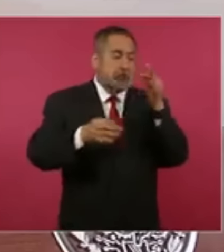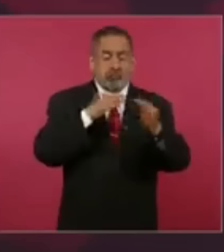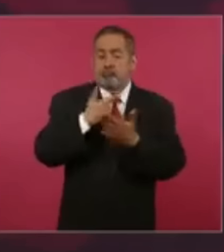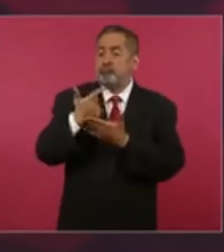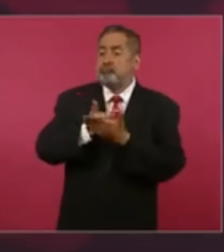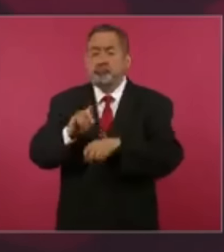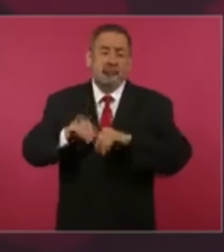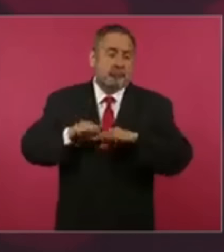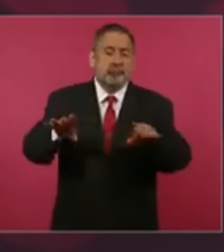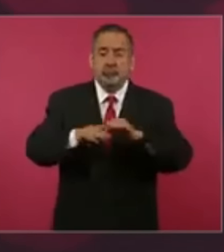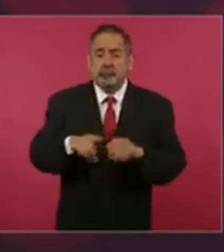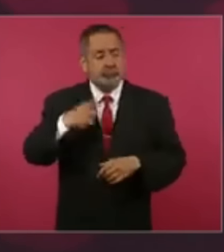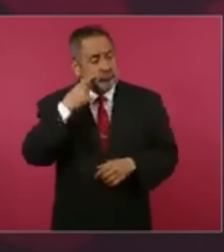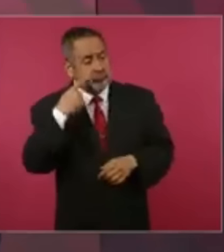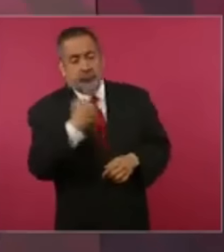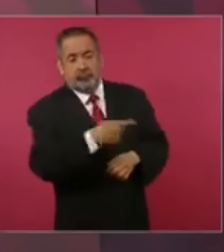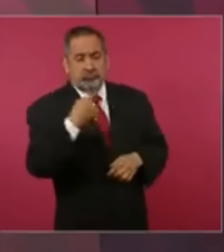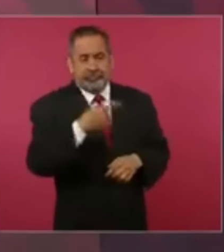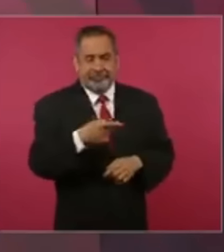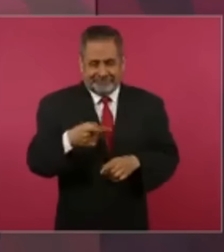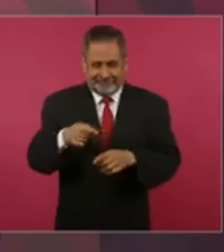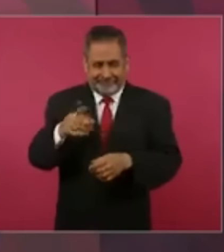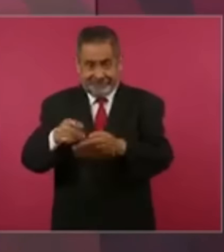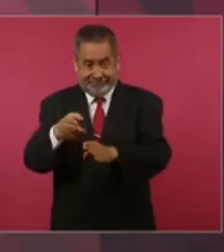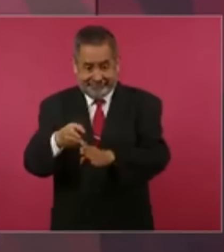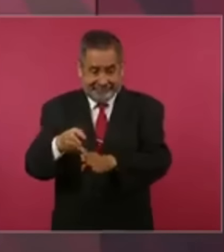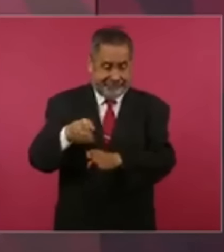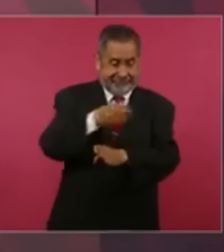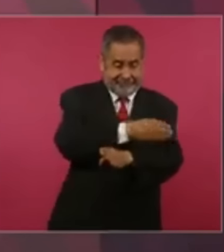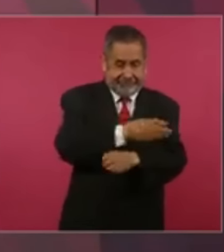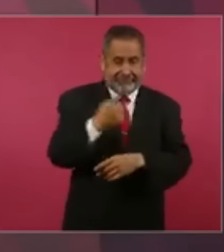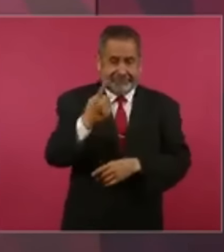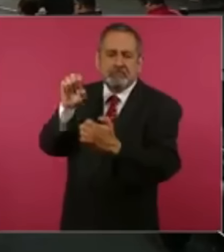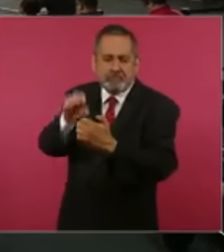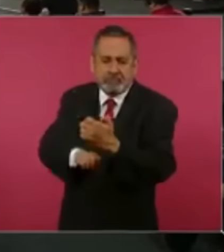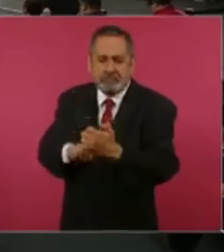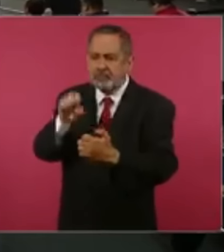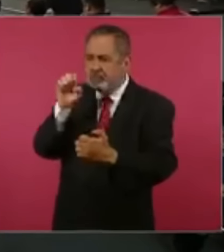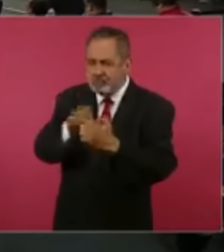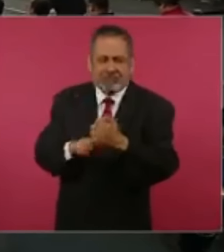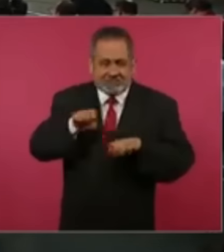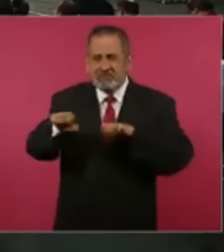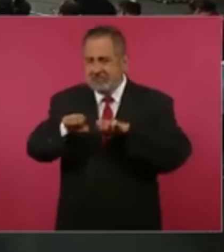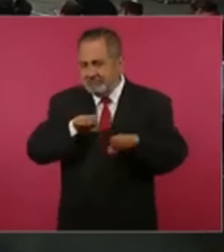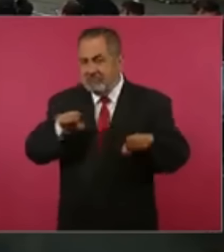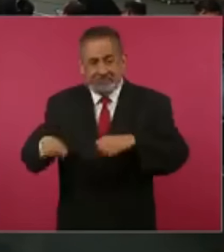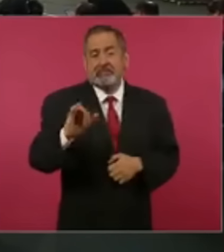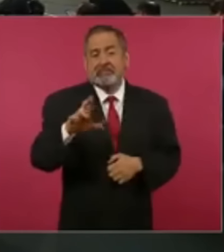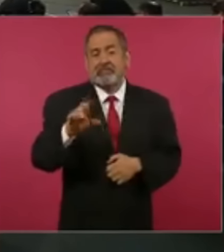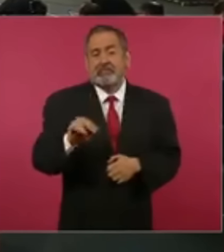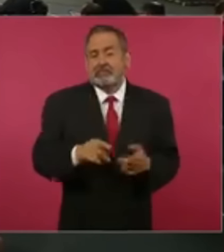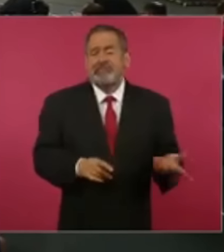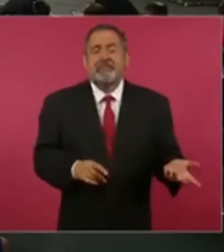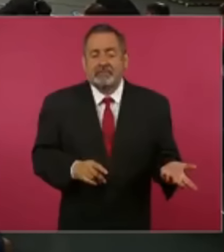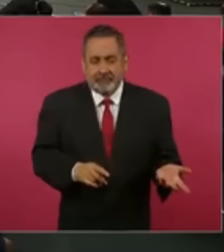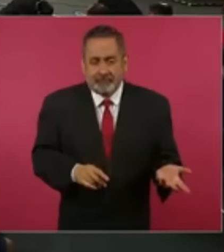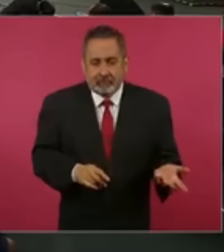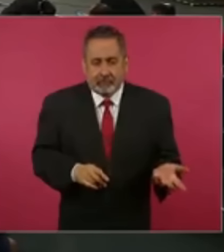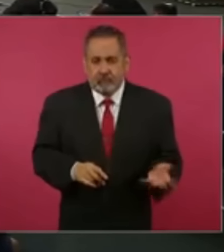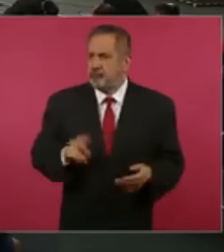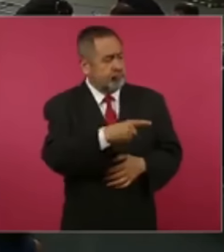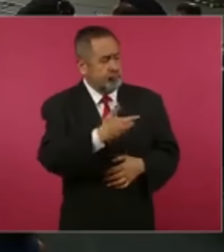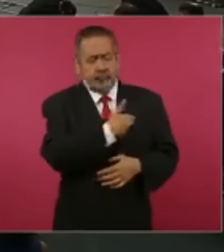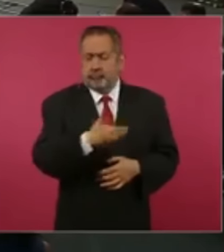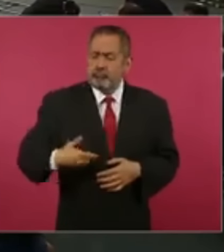encuesta diaria, 100 días antes de la elección, mintiendo, 100 días, mintiendo. En donde aparecía